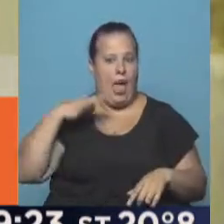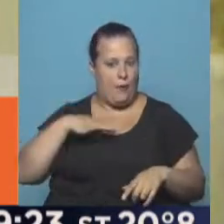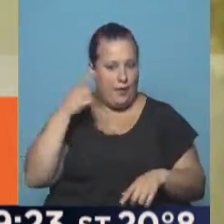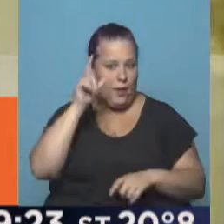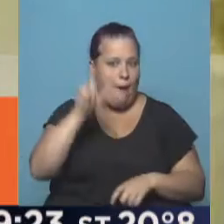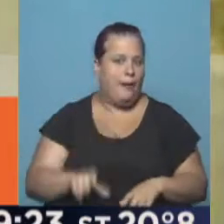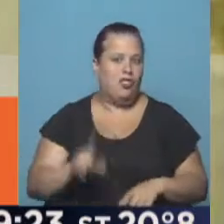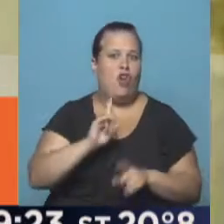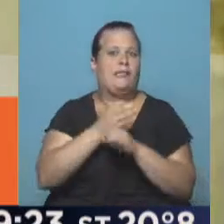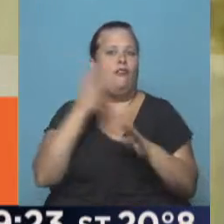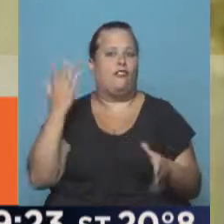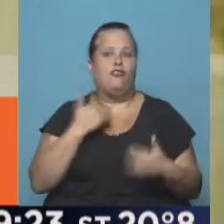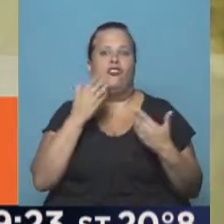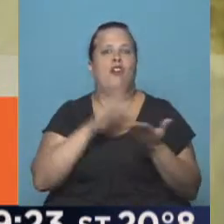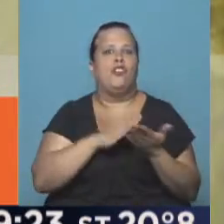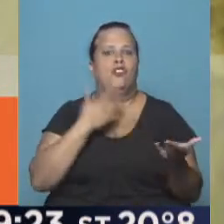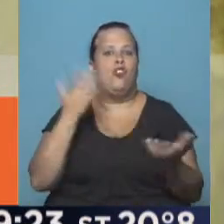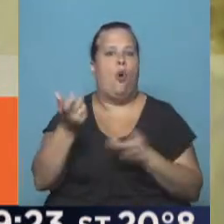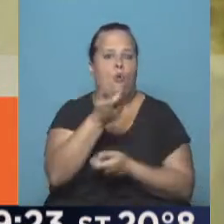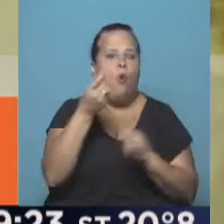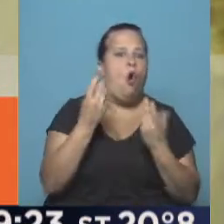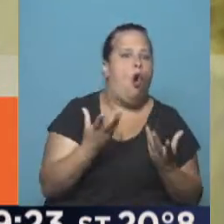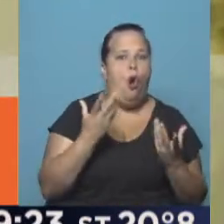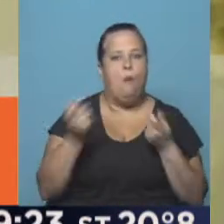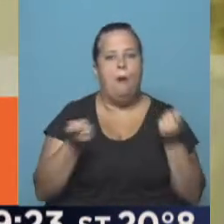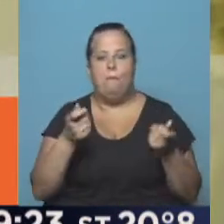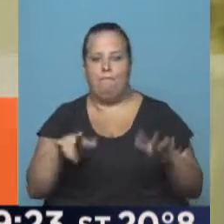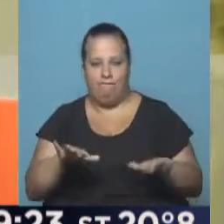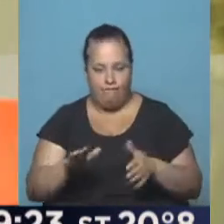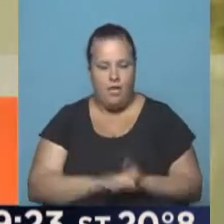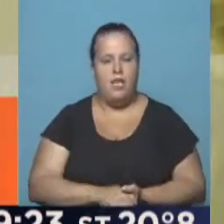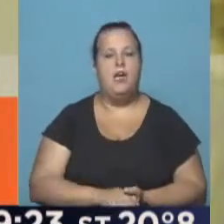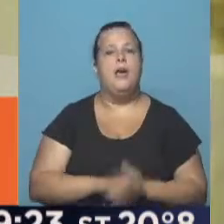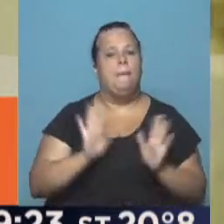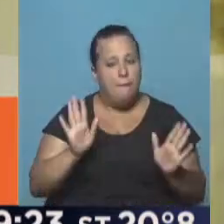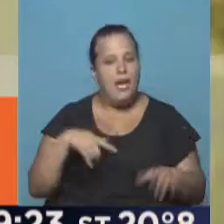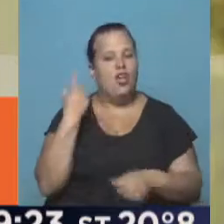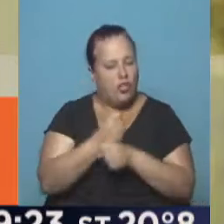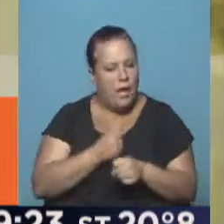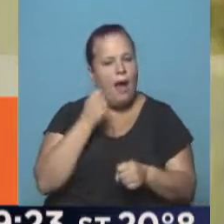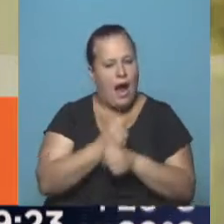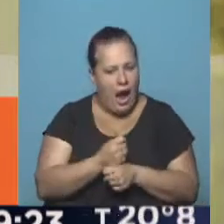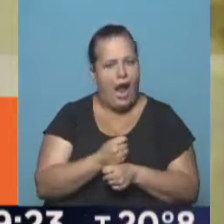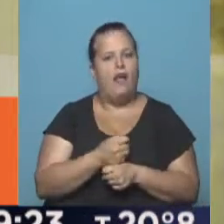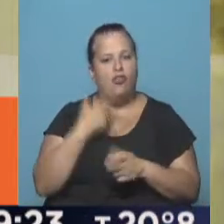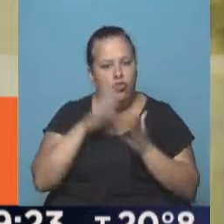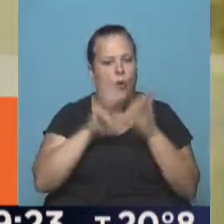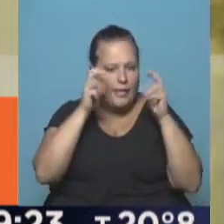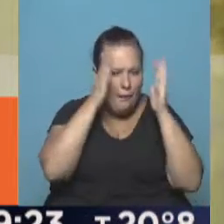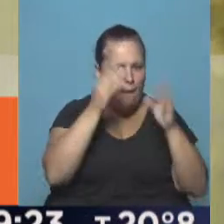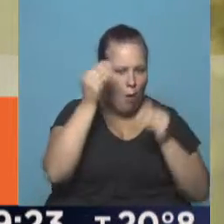la vida de alguien que no es profesional y no sabe cómo manejar esta situación. Pero estamos trabajando y estamos sobre el tema.